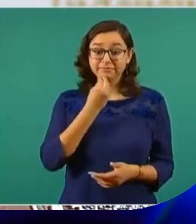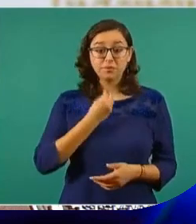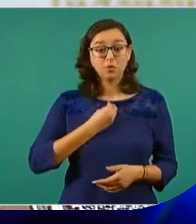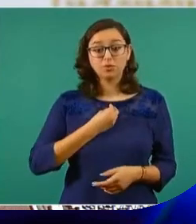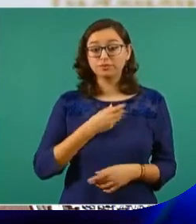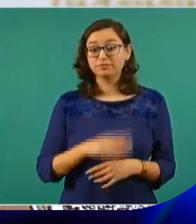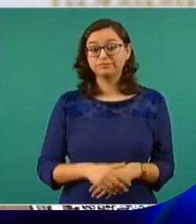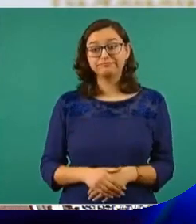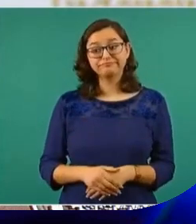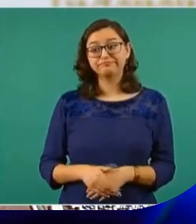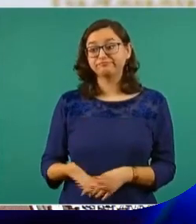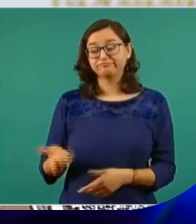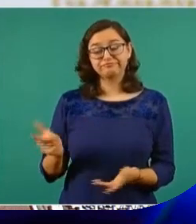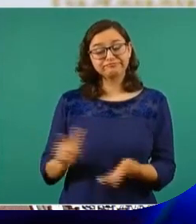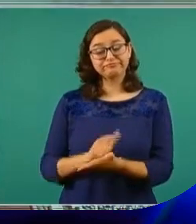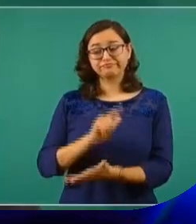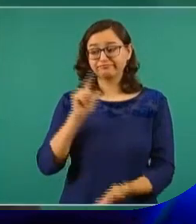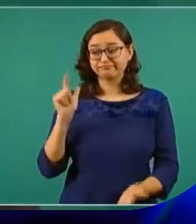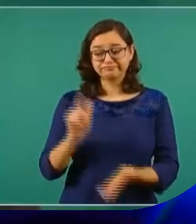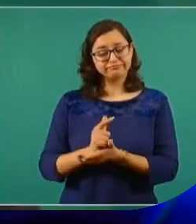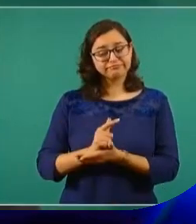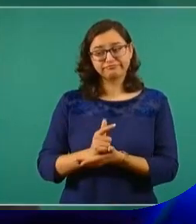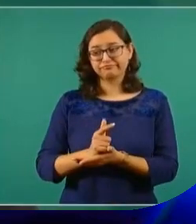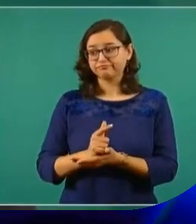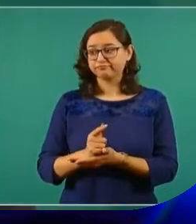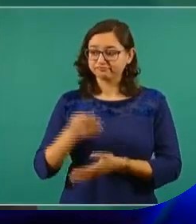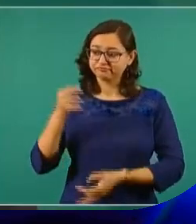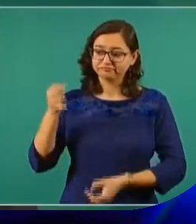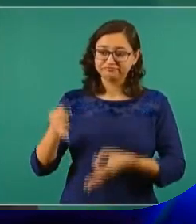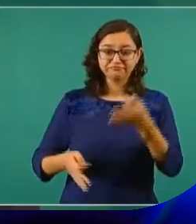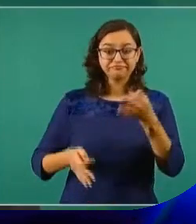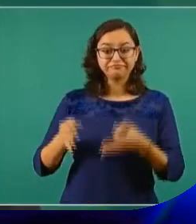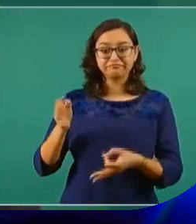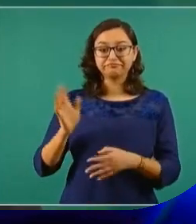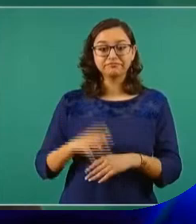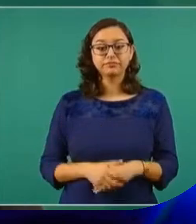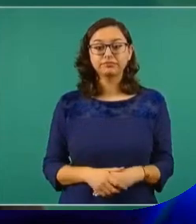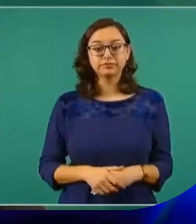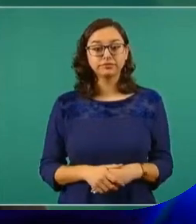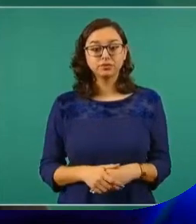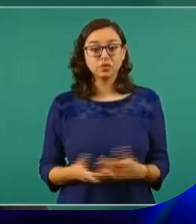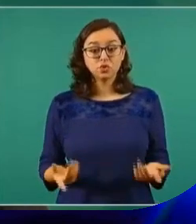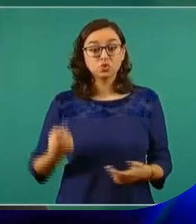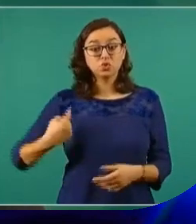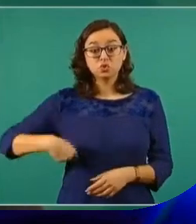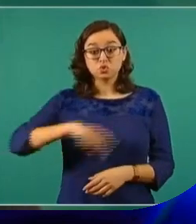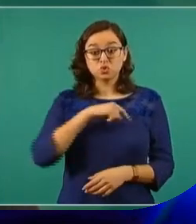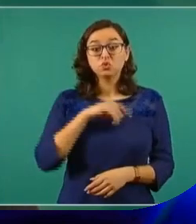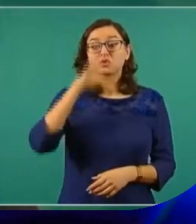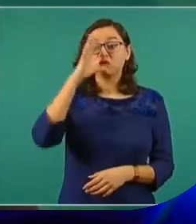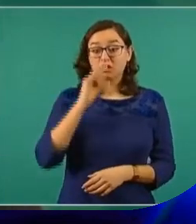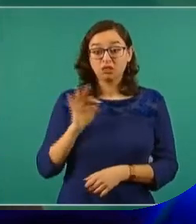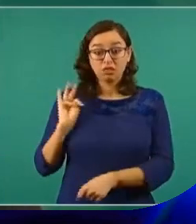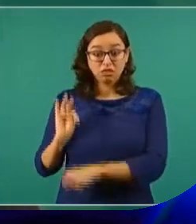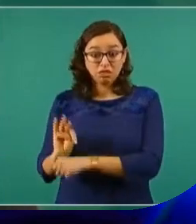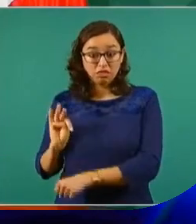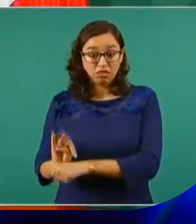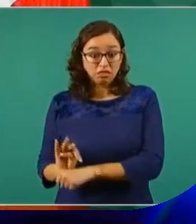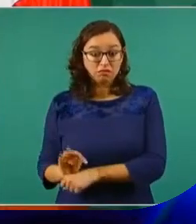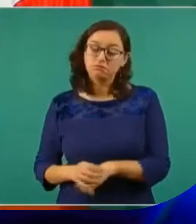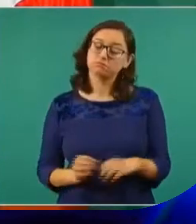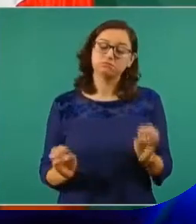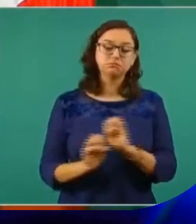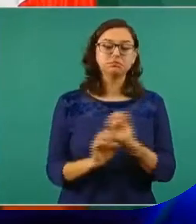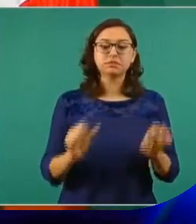sin miramientos. No podemos nosotros fallarle al pueblo. Entonces eso es lo que puedo